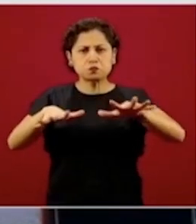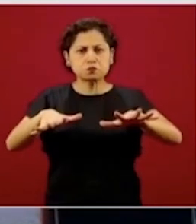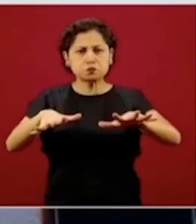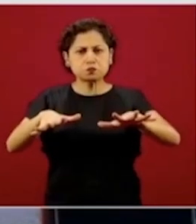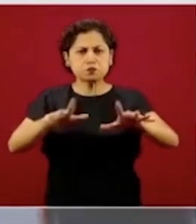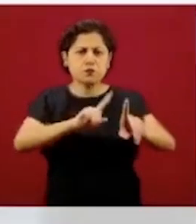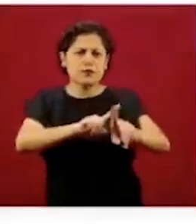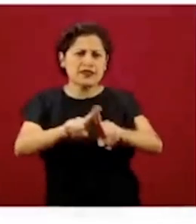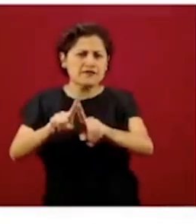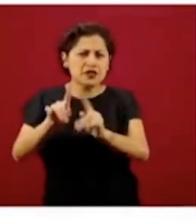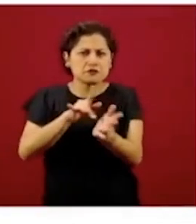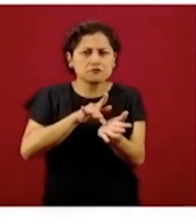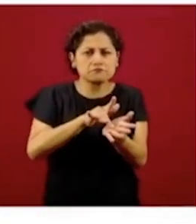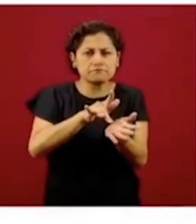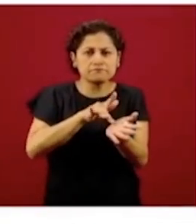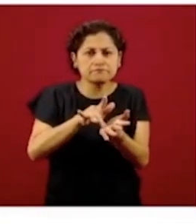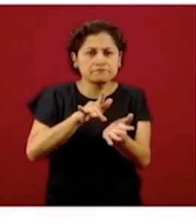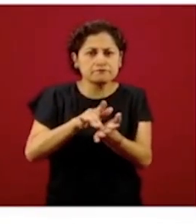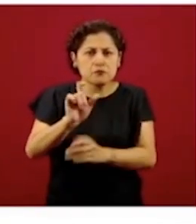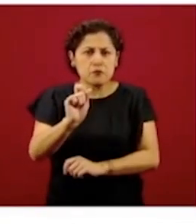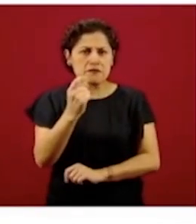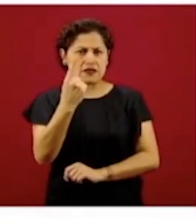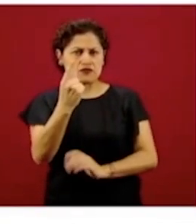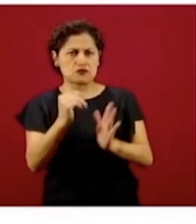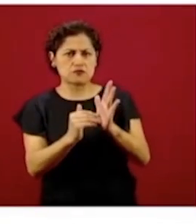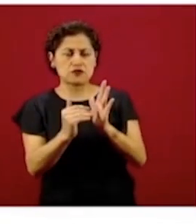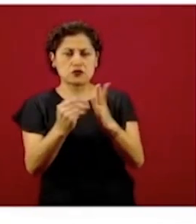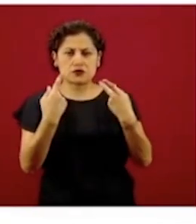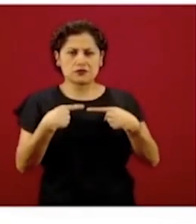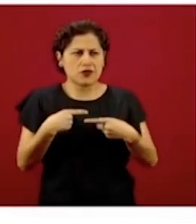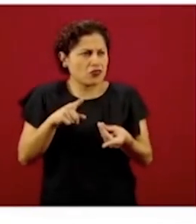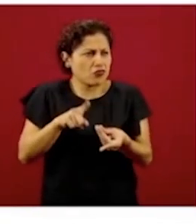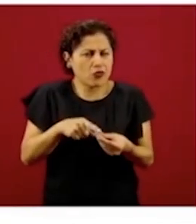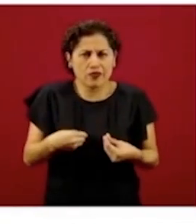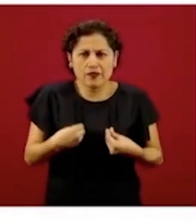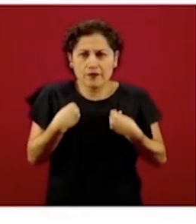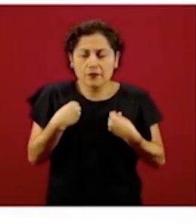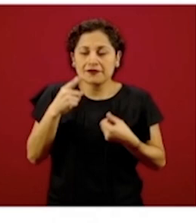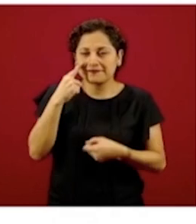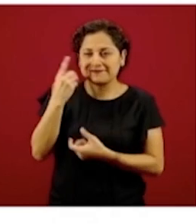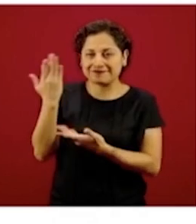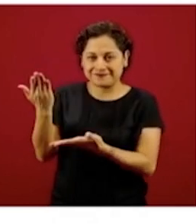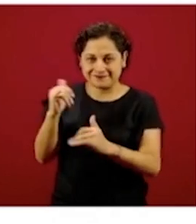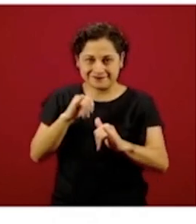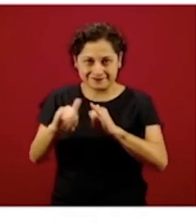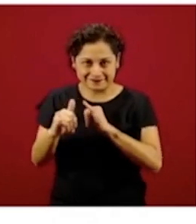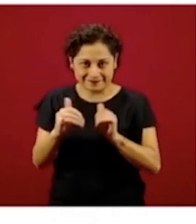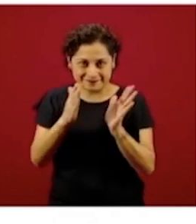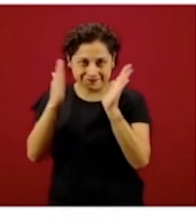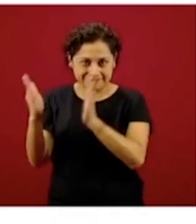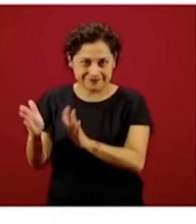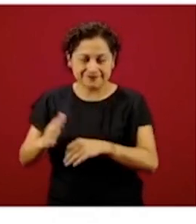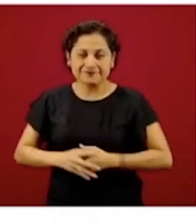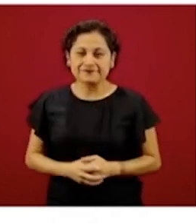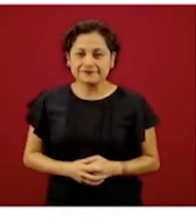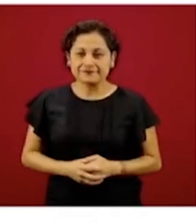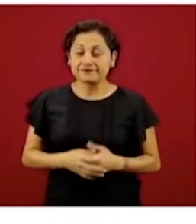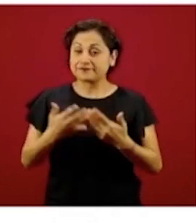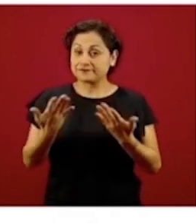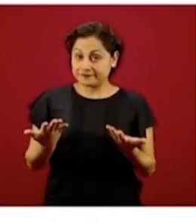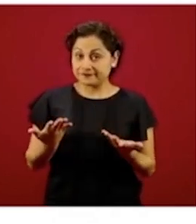esas 21 millones de personas? Lo que sí les podemos asegurar es que hoy estos beneficiarios de los programas están